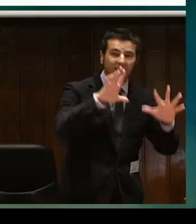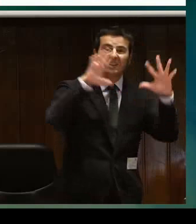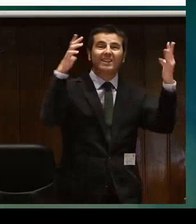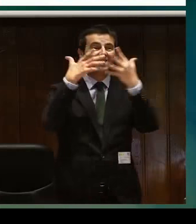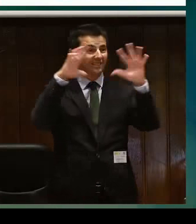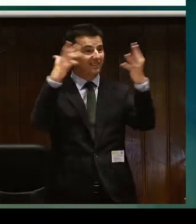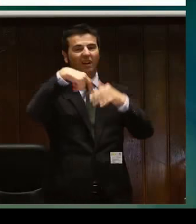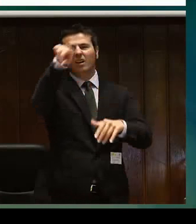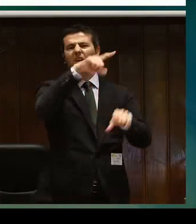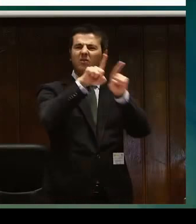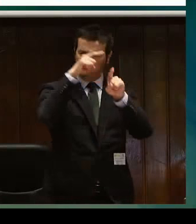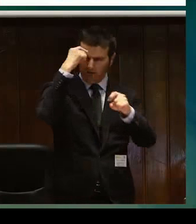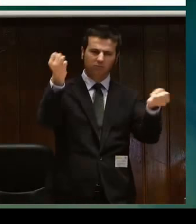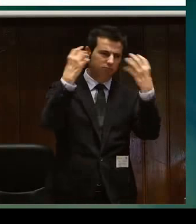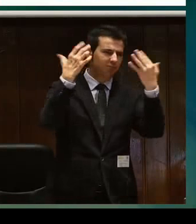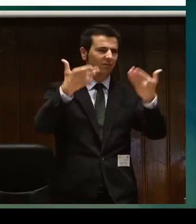Braille.